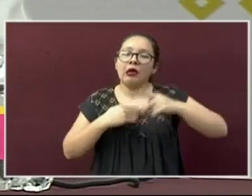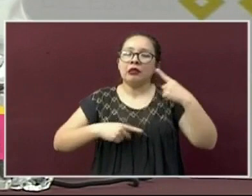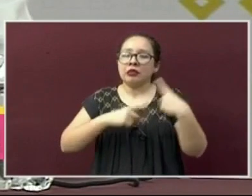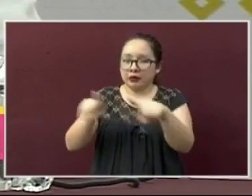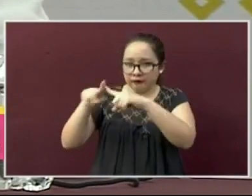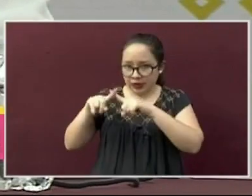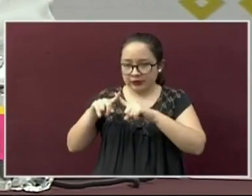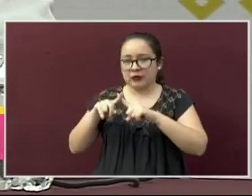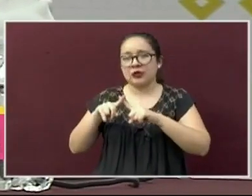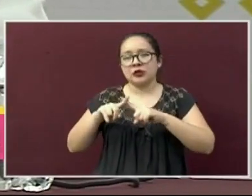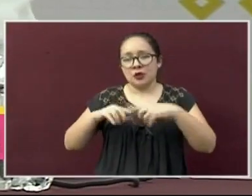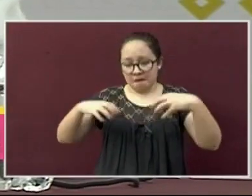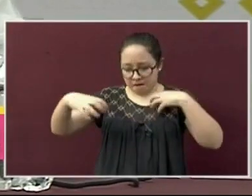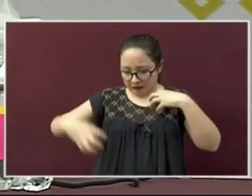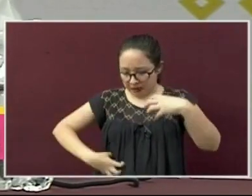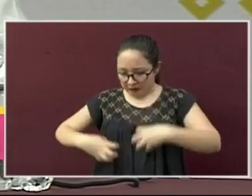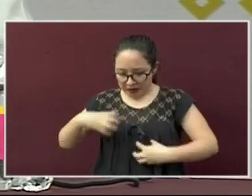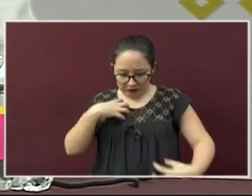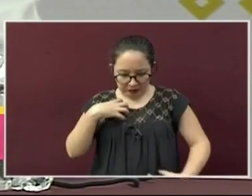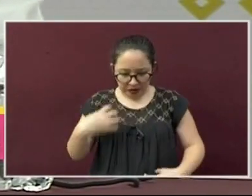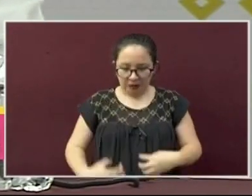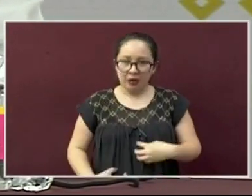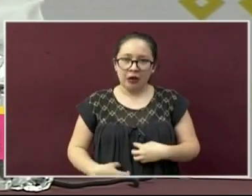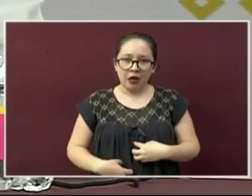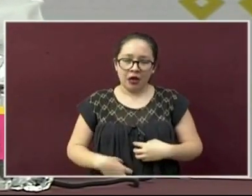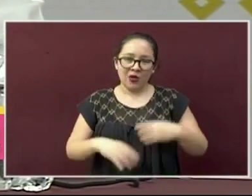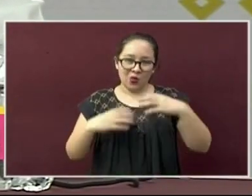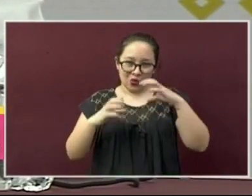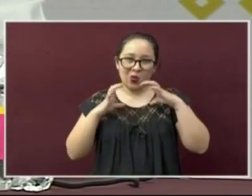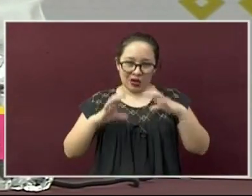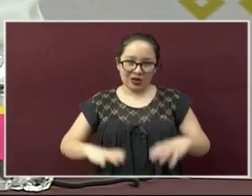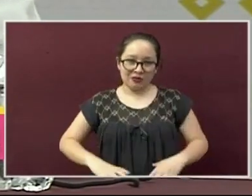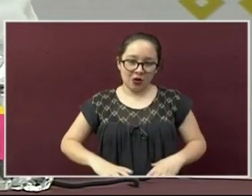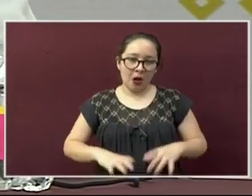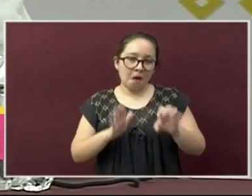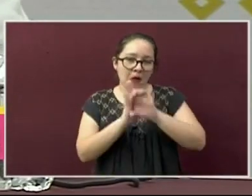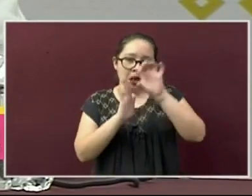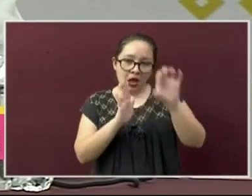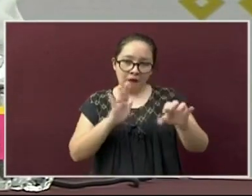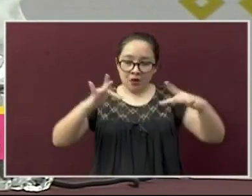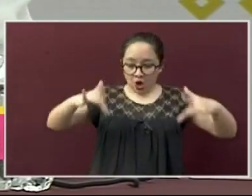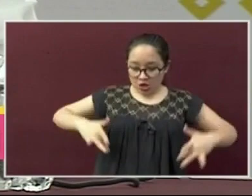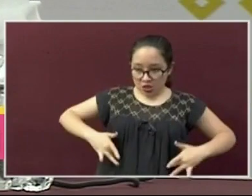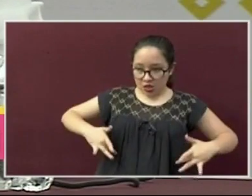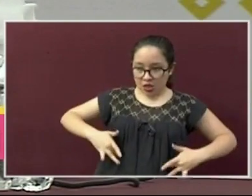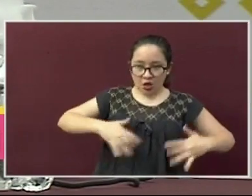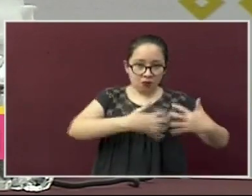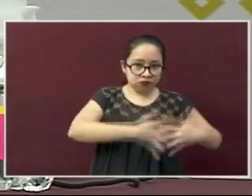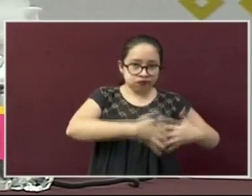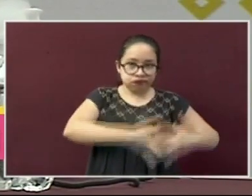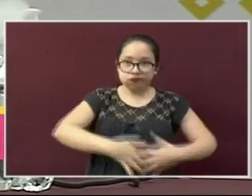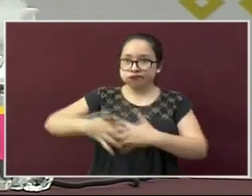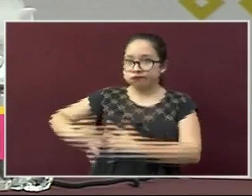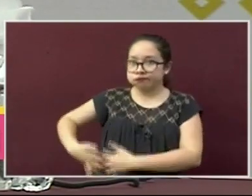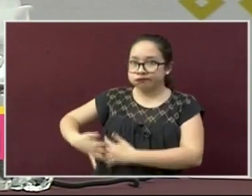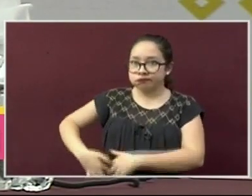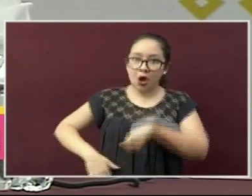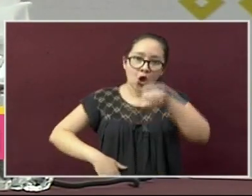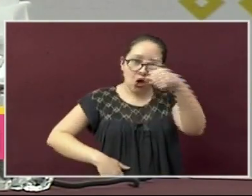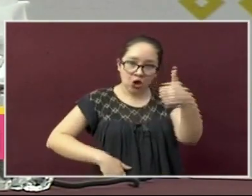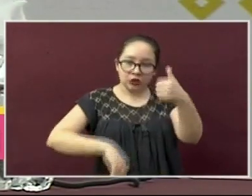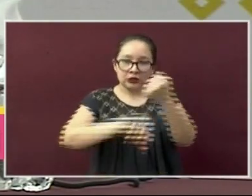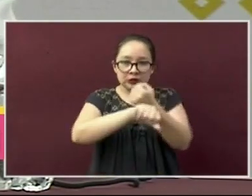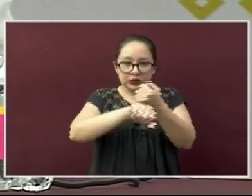órganos. Por ejemplo, el funcionamiento de los riñones, de los vasos sanguíneos,